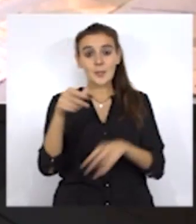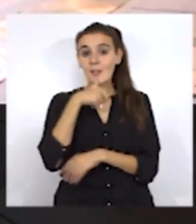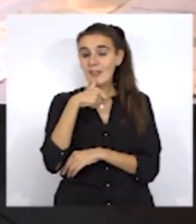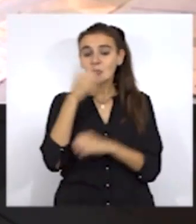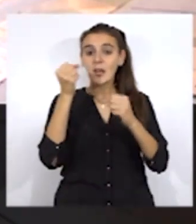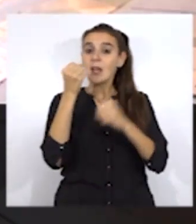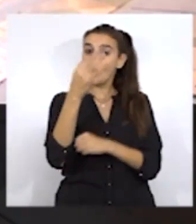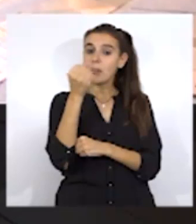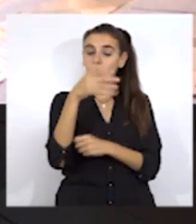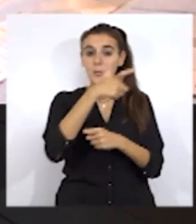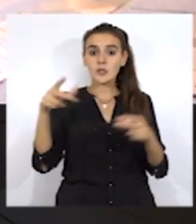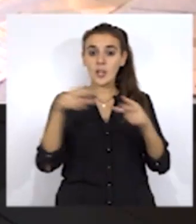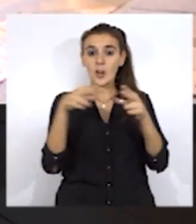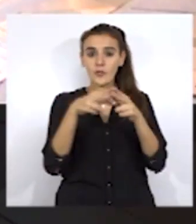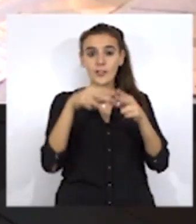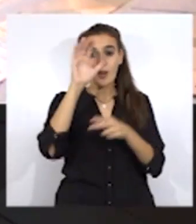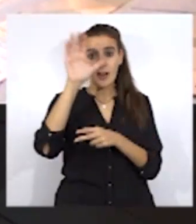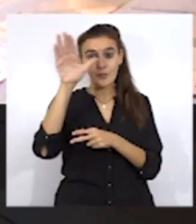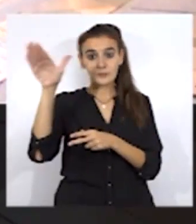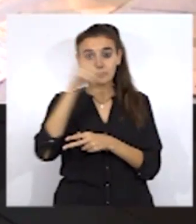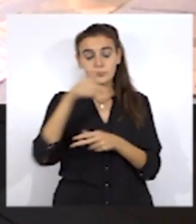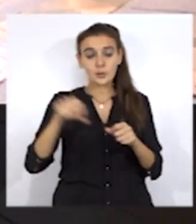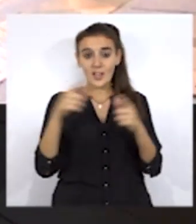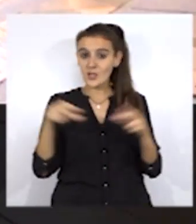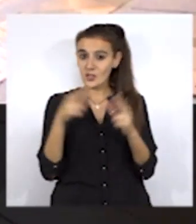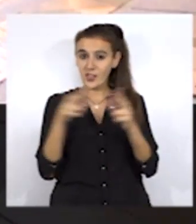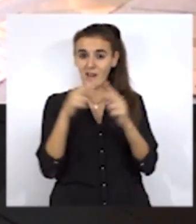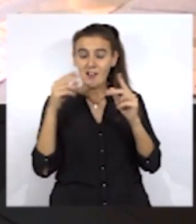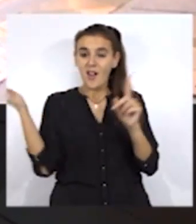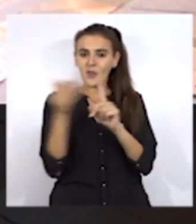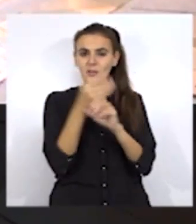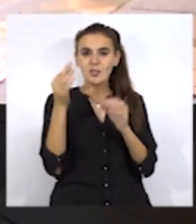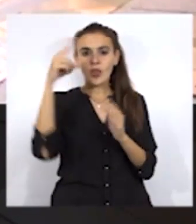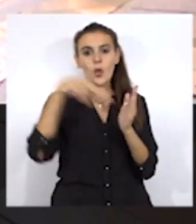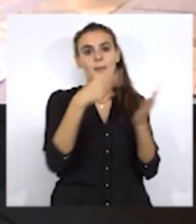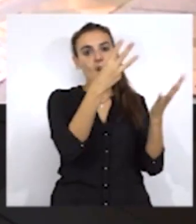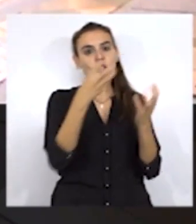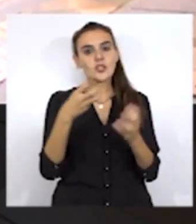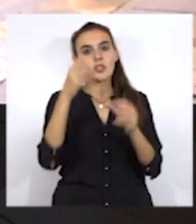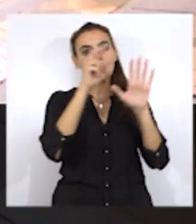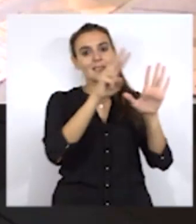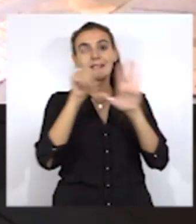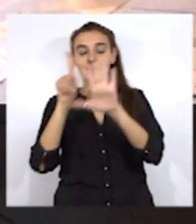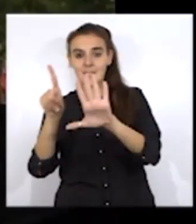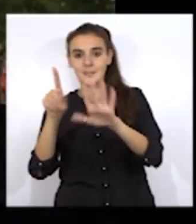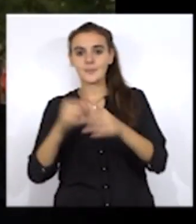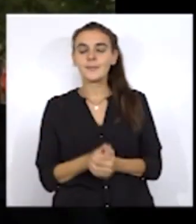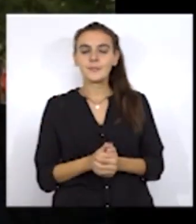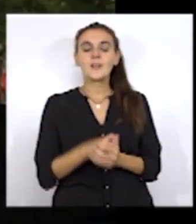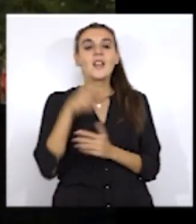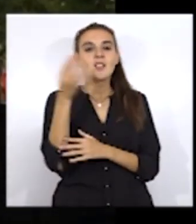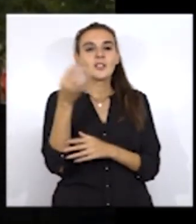extranjeros a la Seguridad Social alcanzó los 2.876, lo que supone un crecimiento interanual